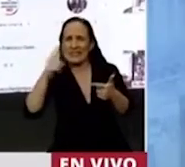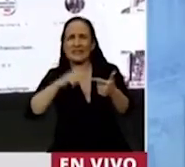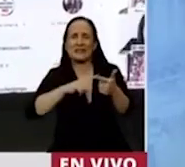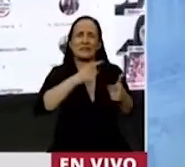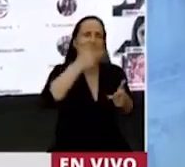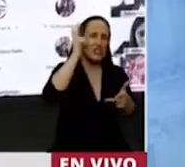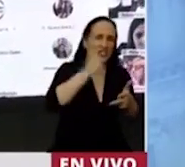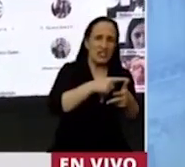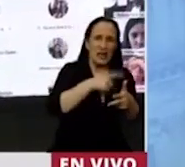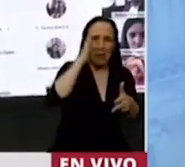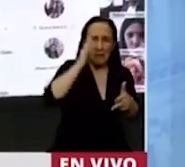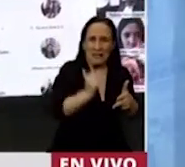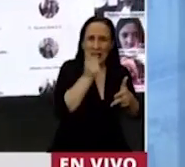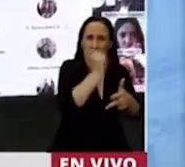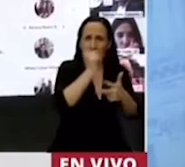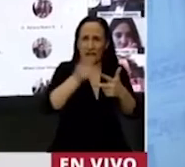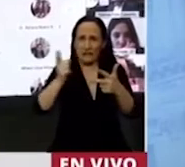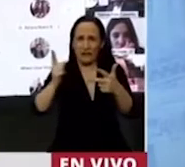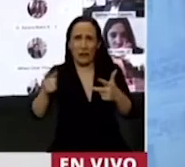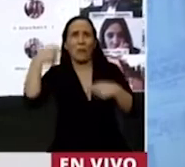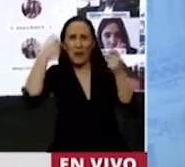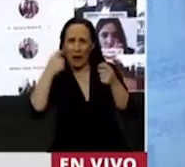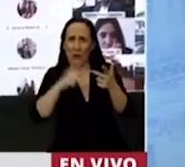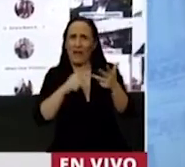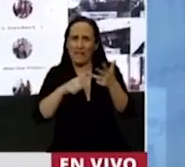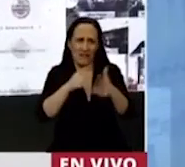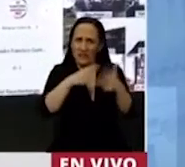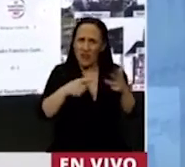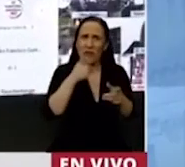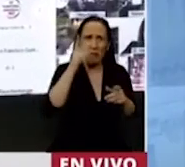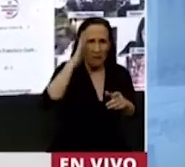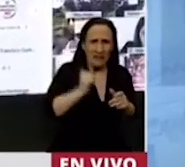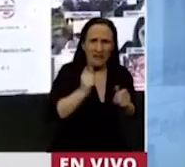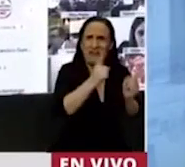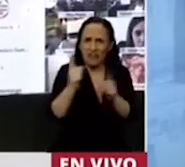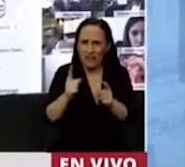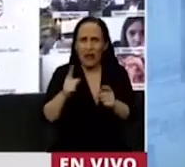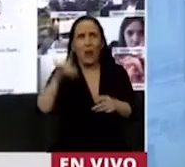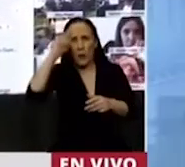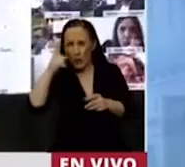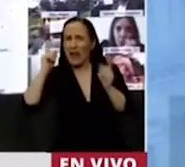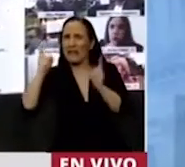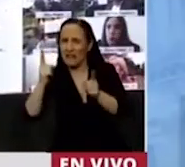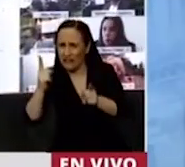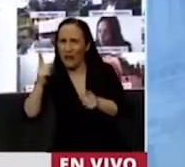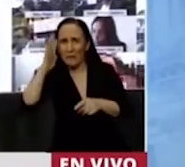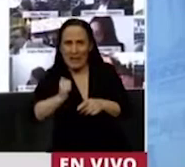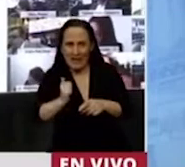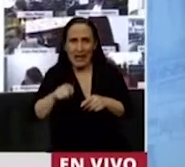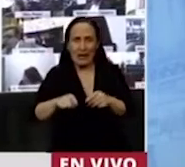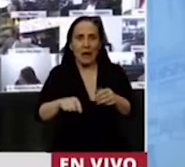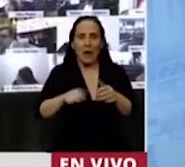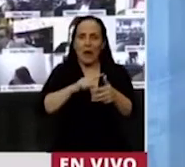Pinochet en Chile, Estruener en Paraguay, Bordaberri en Uruguay. Y